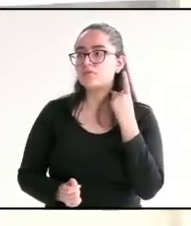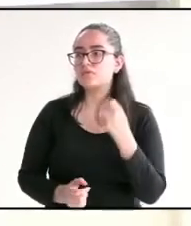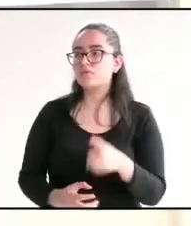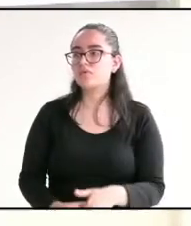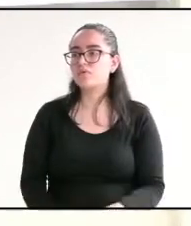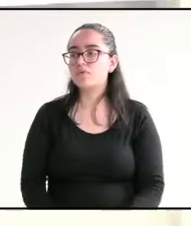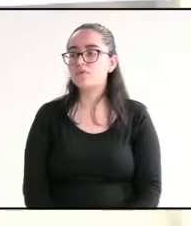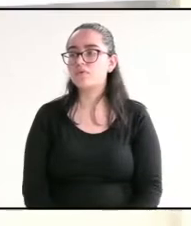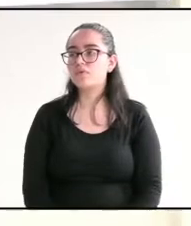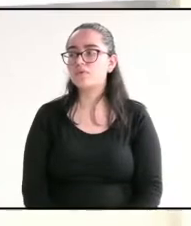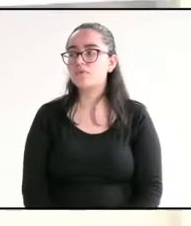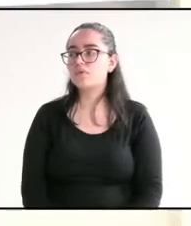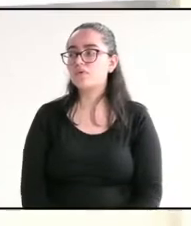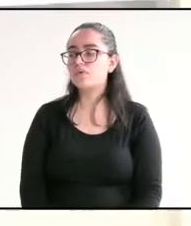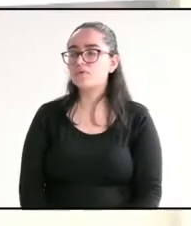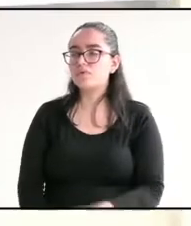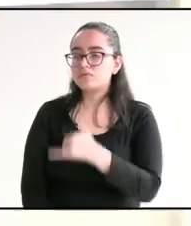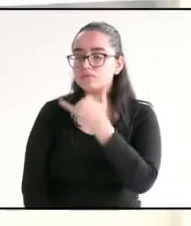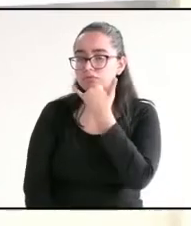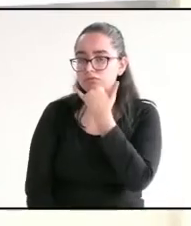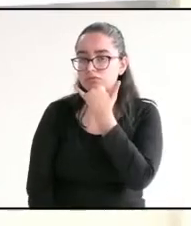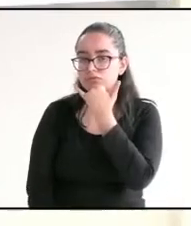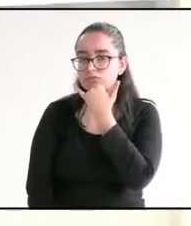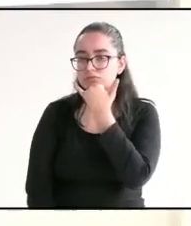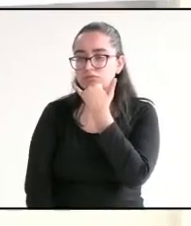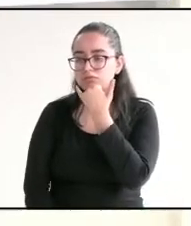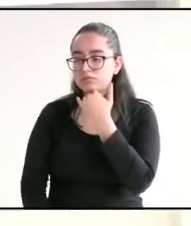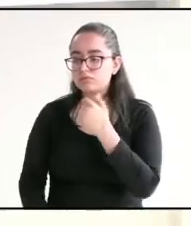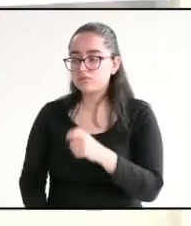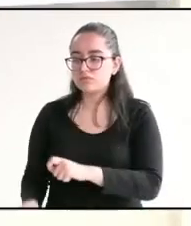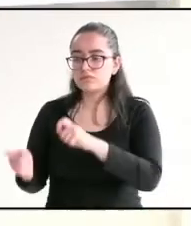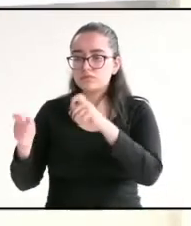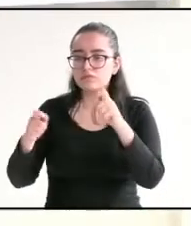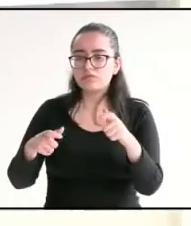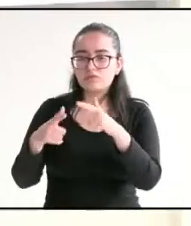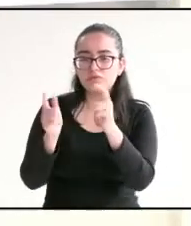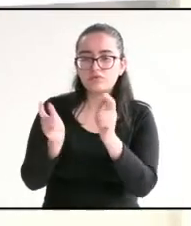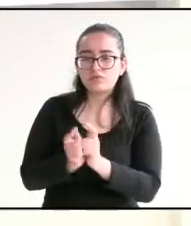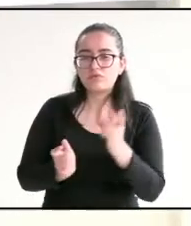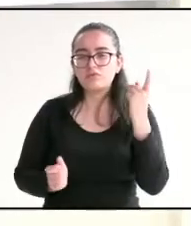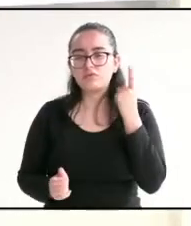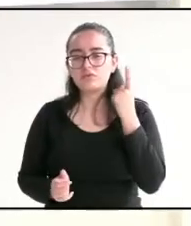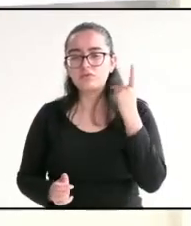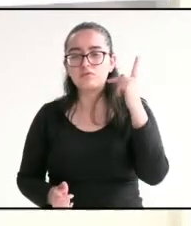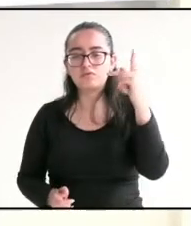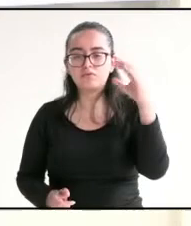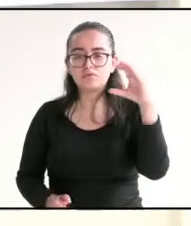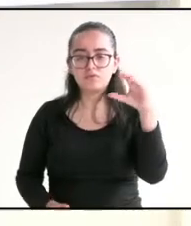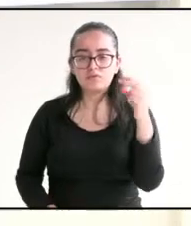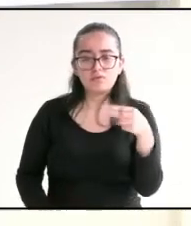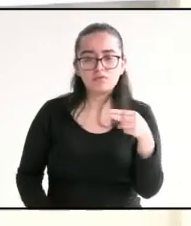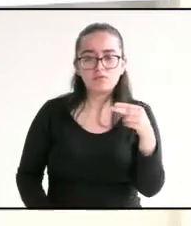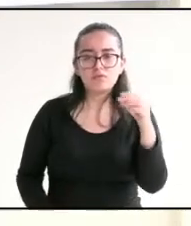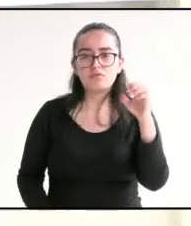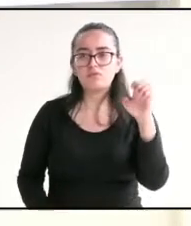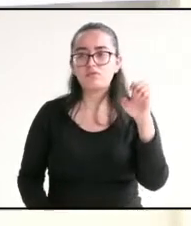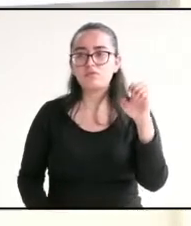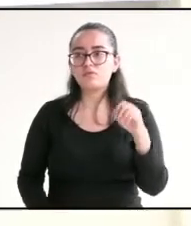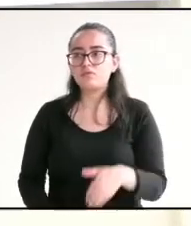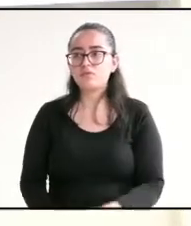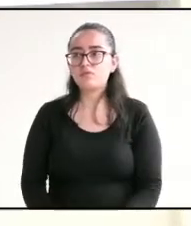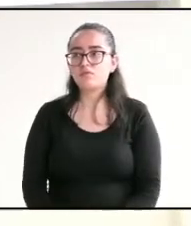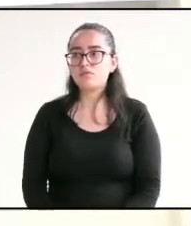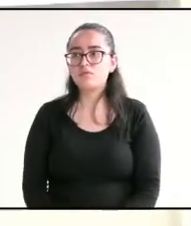pregunta. Prd. Discúlpeme, candidato. Tiene la palabra el candidato cardenista Eloy Sampieri. No,